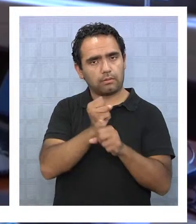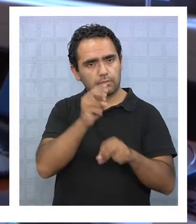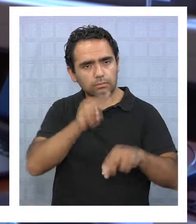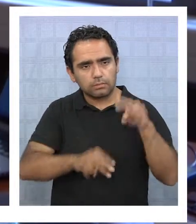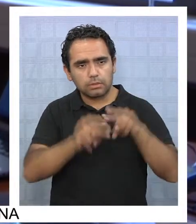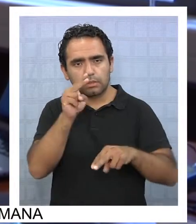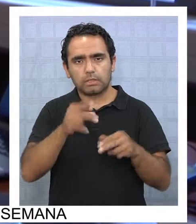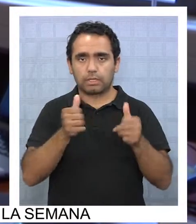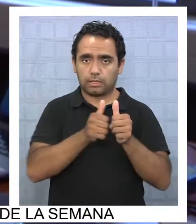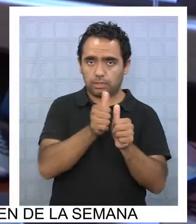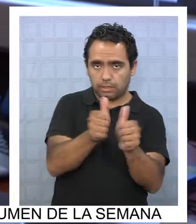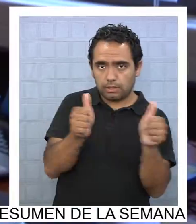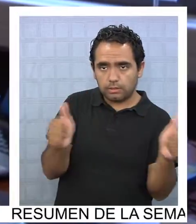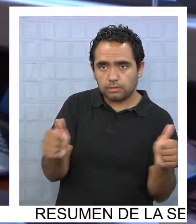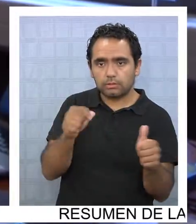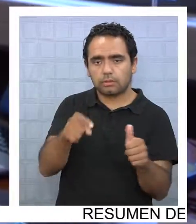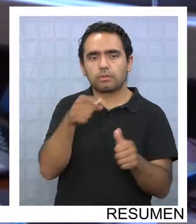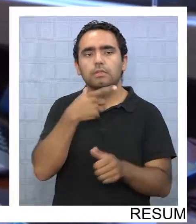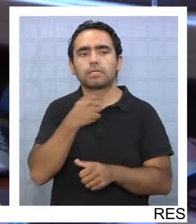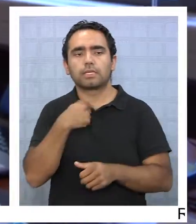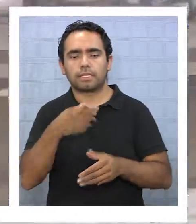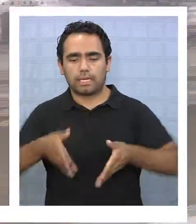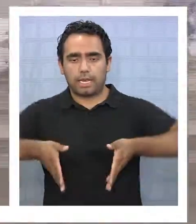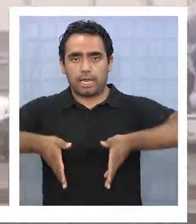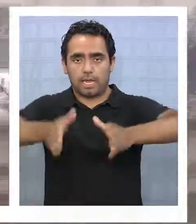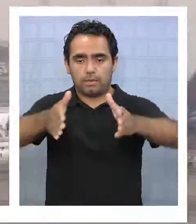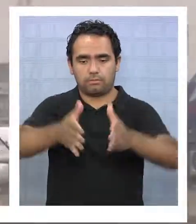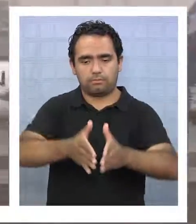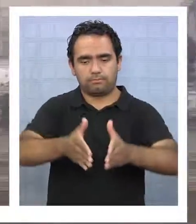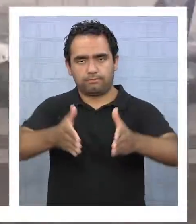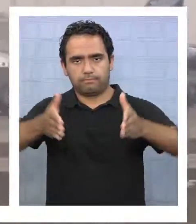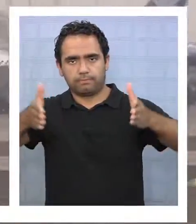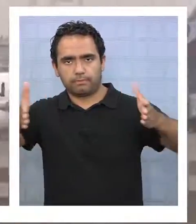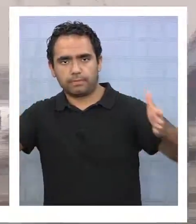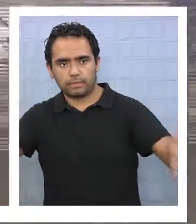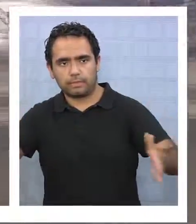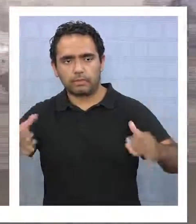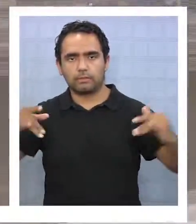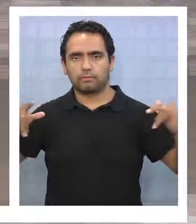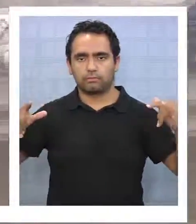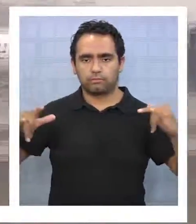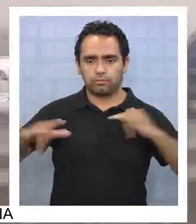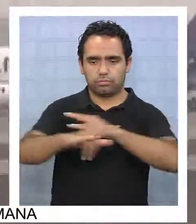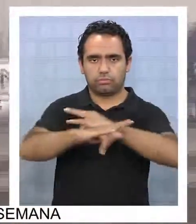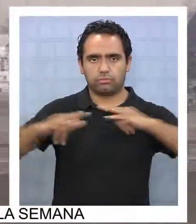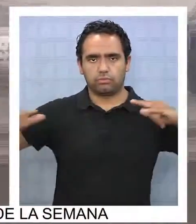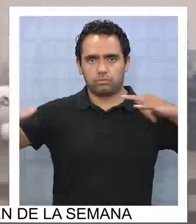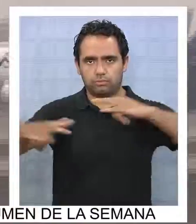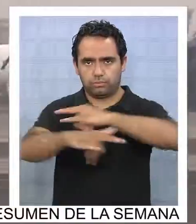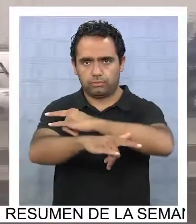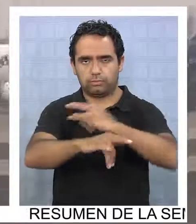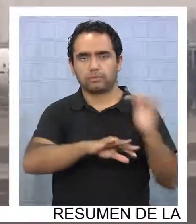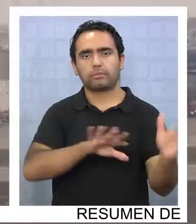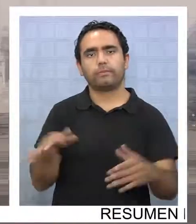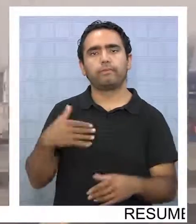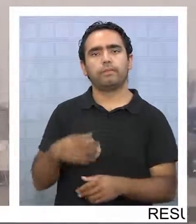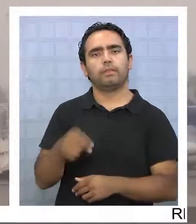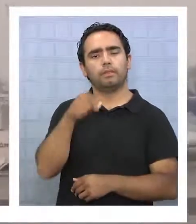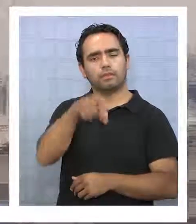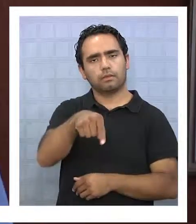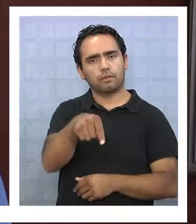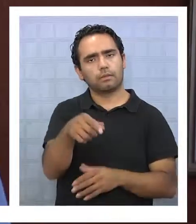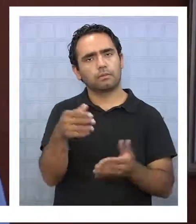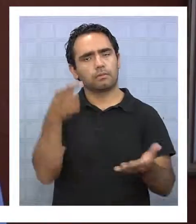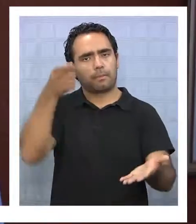aeropuerto está abocada a la ampliación de las pistas, es decir, conservación de toda el área pavimentada del recinto. En inversión total